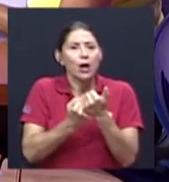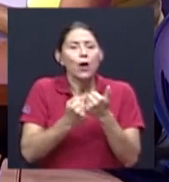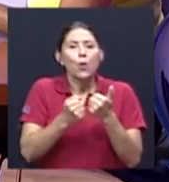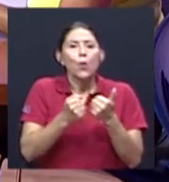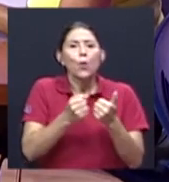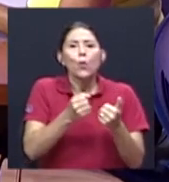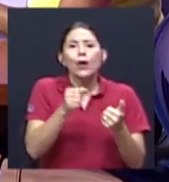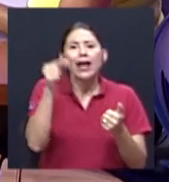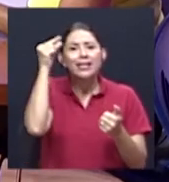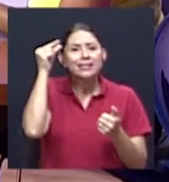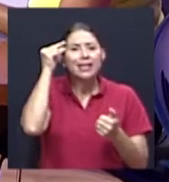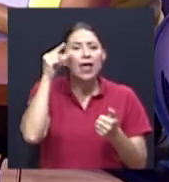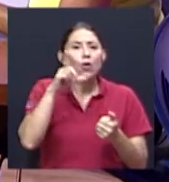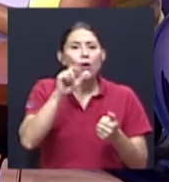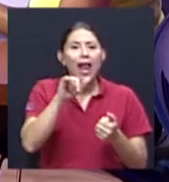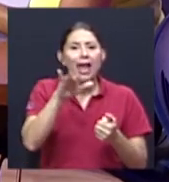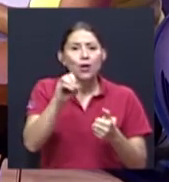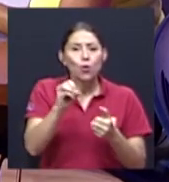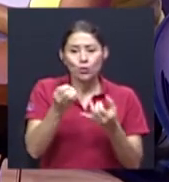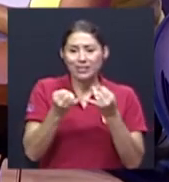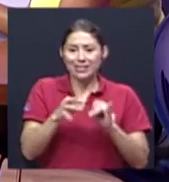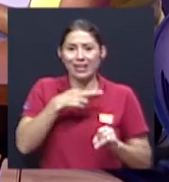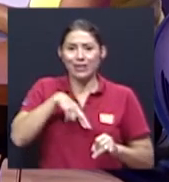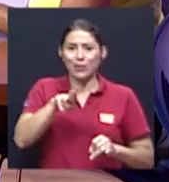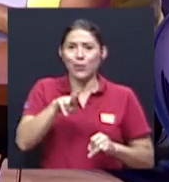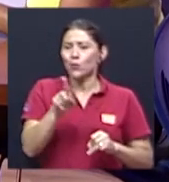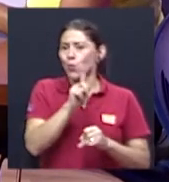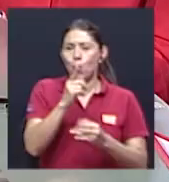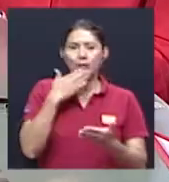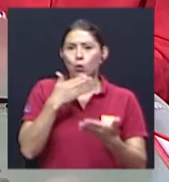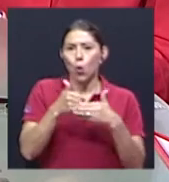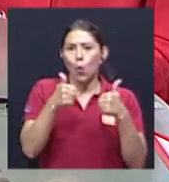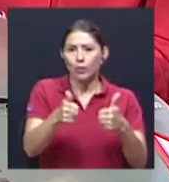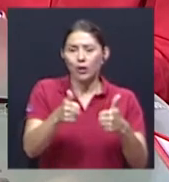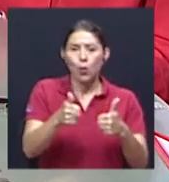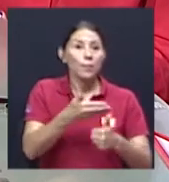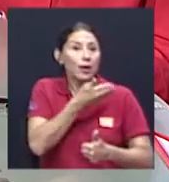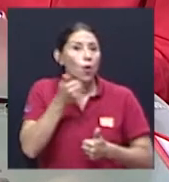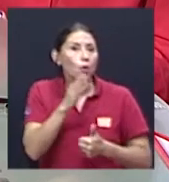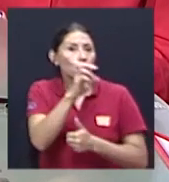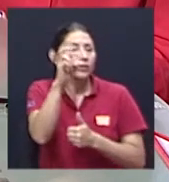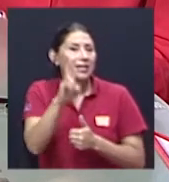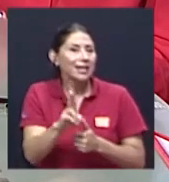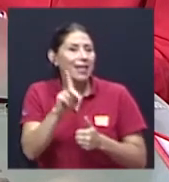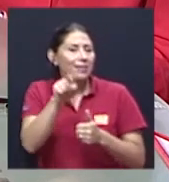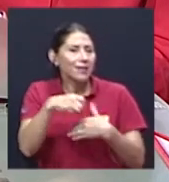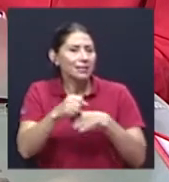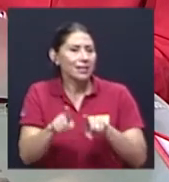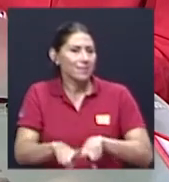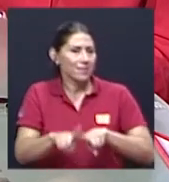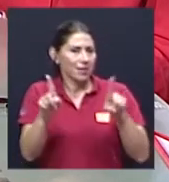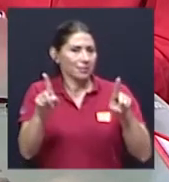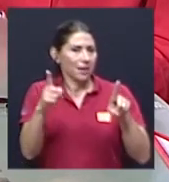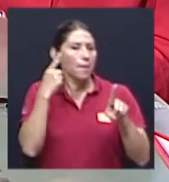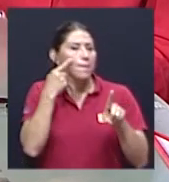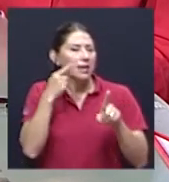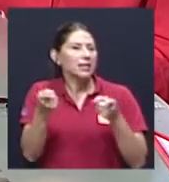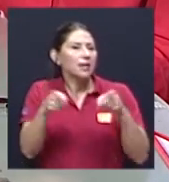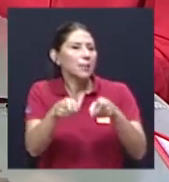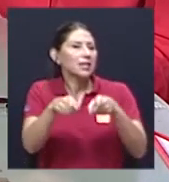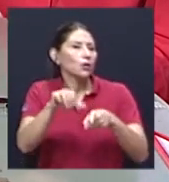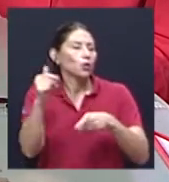un tipo de amnistía por todo lo que está pasando en otros países. Y nos llama también don Gilberto Castillo de Limón.